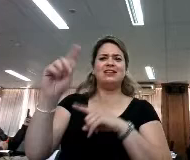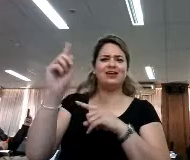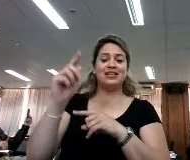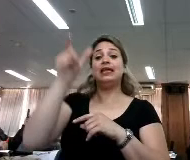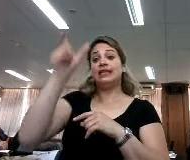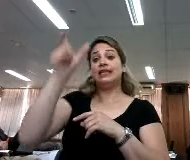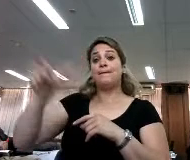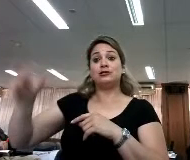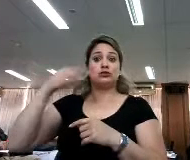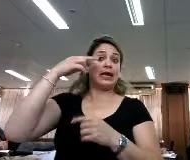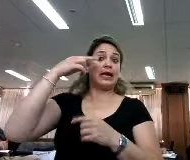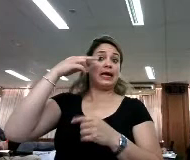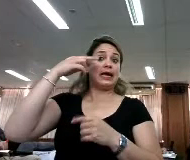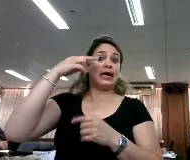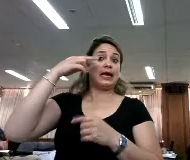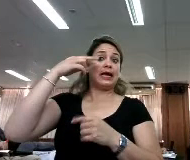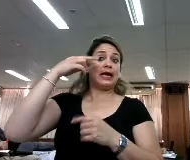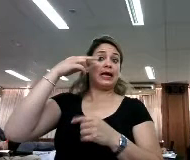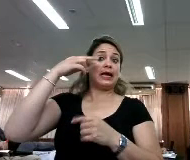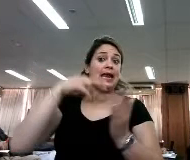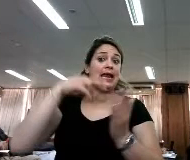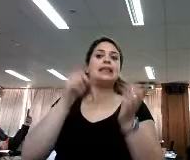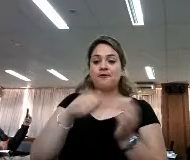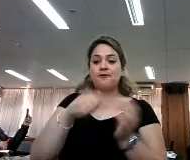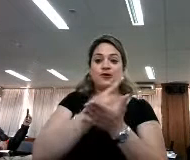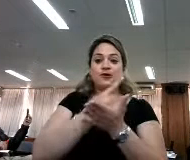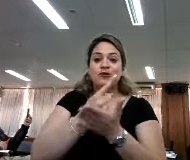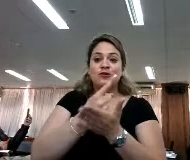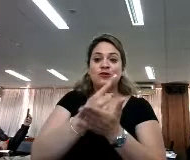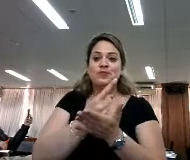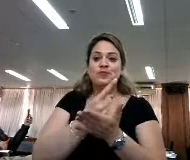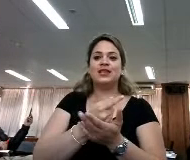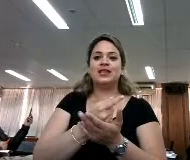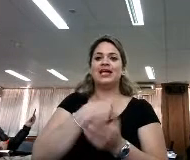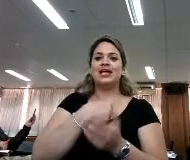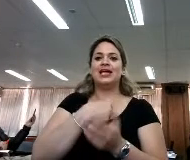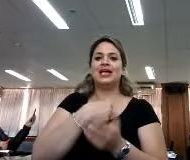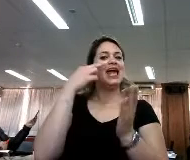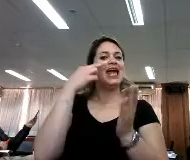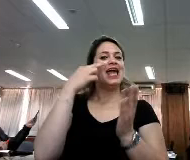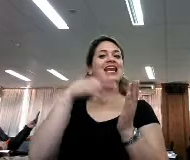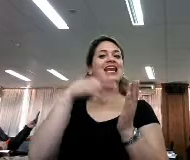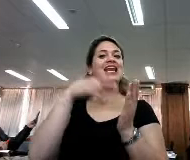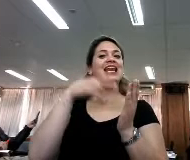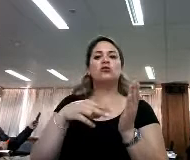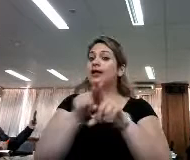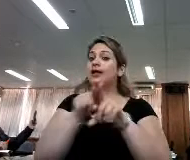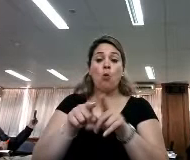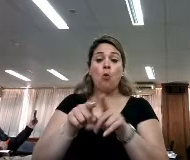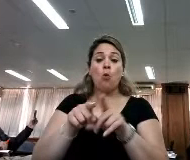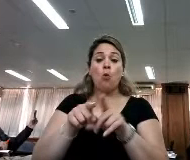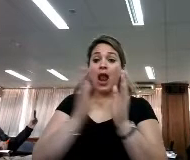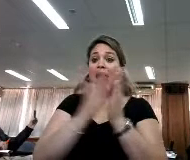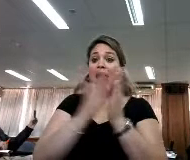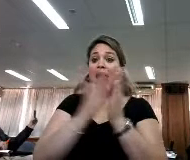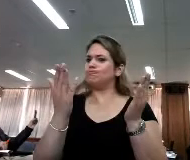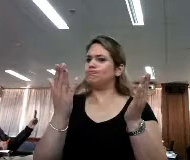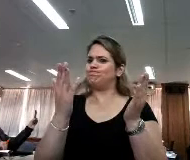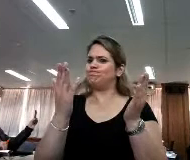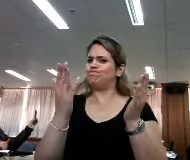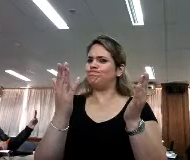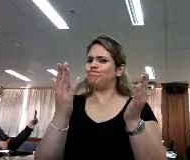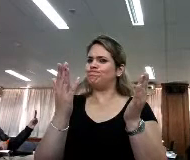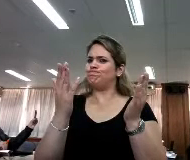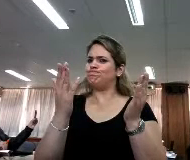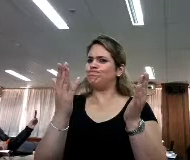lectores y yo siempre lo digo, hoy en día ya no es posible seguir concibiendo la lectura como equivalente al libro, como equivalente